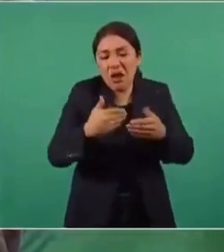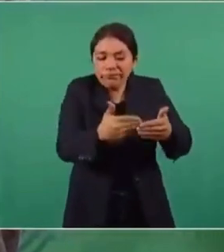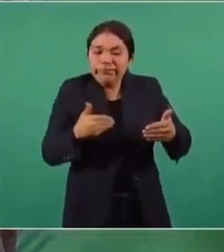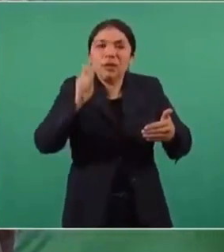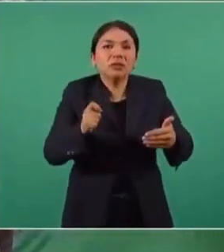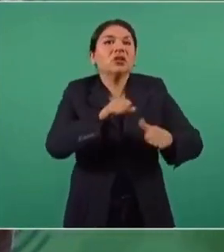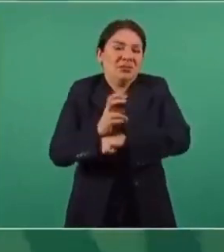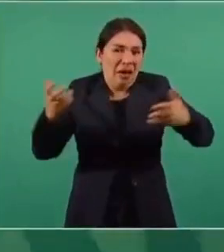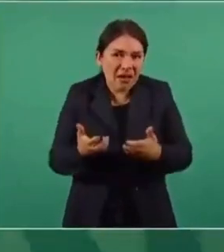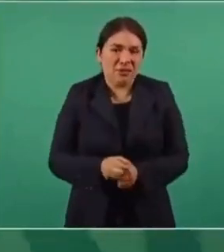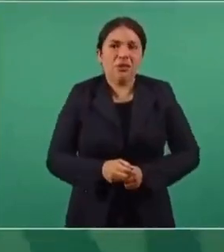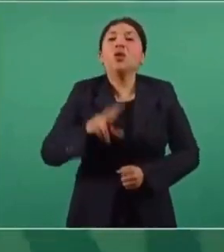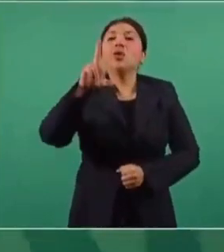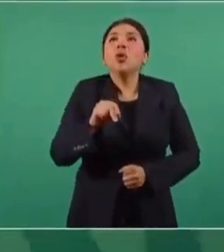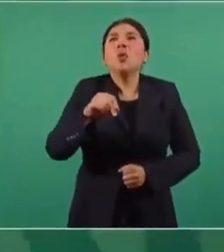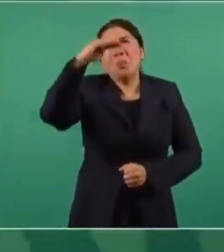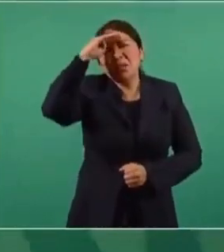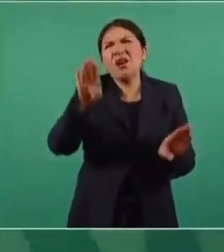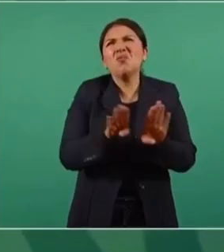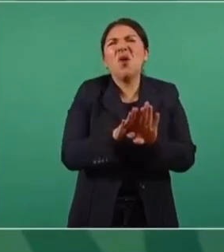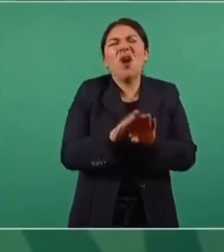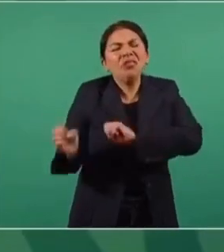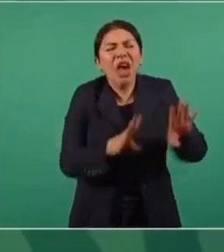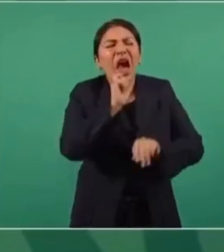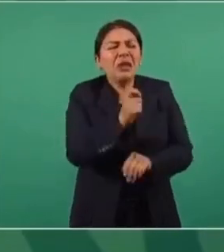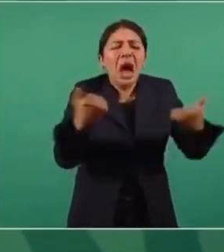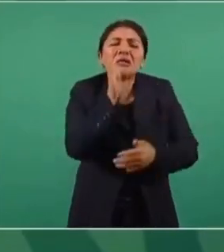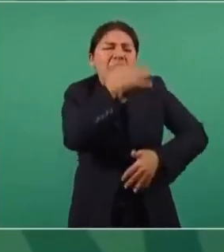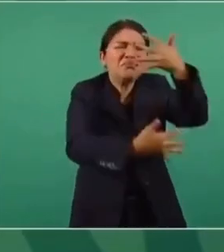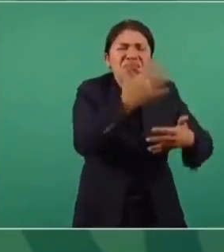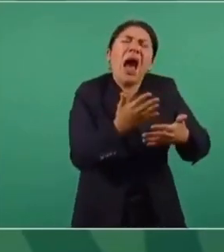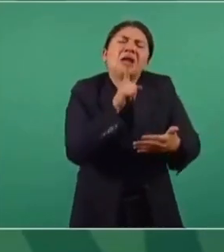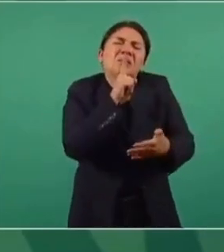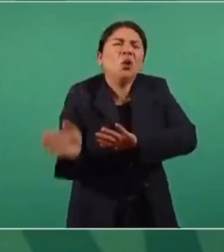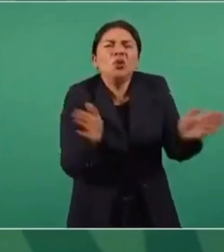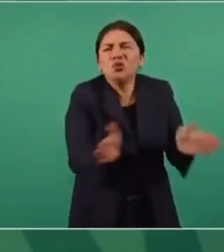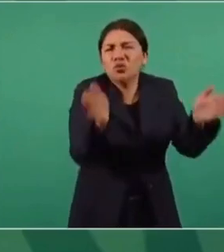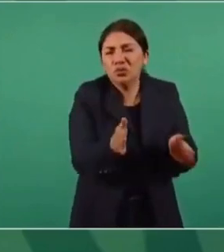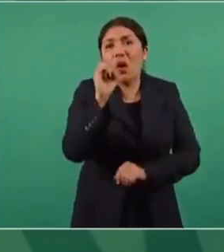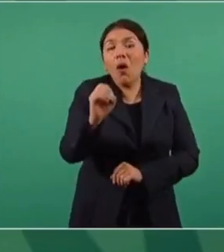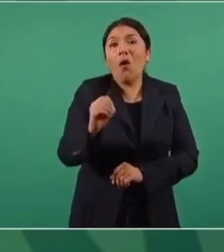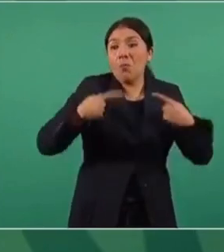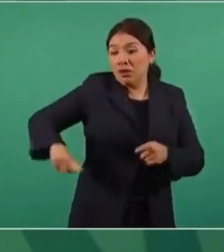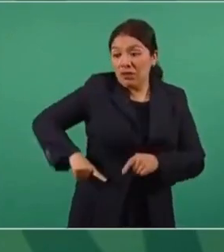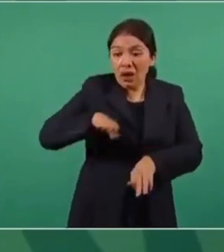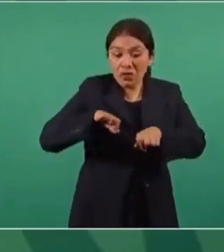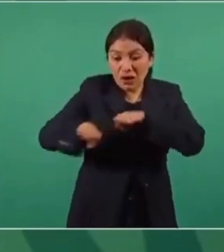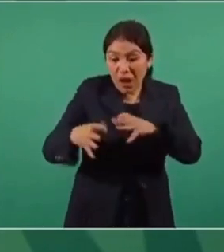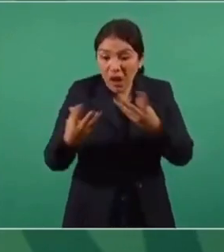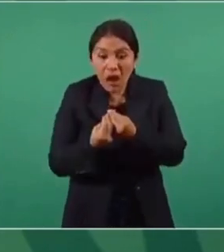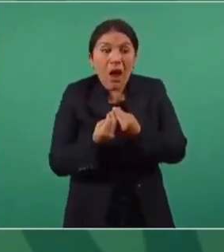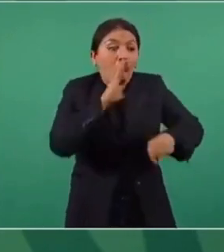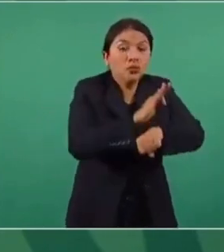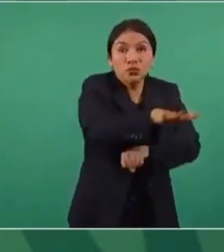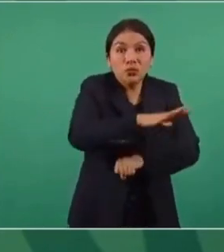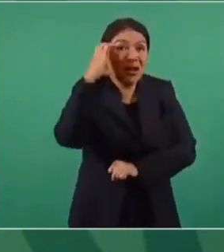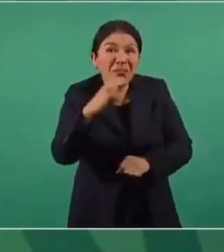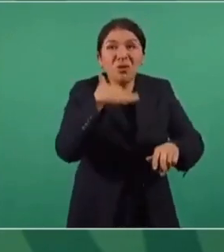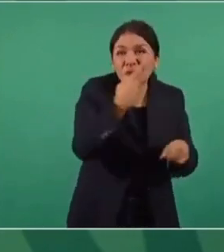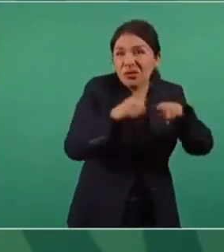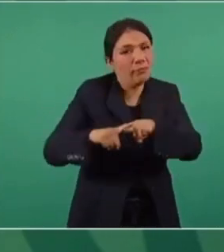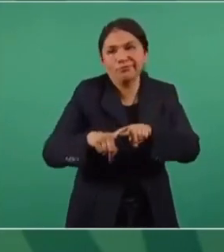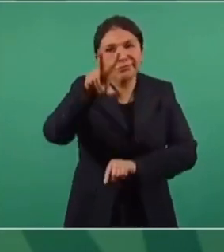Que no haya impunidad. Que no haya servidores públicos al servicio de la delincuencia. Apúntele bien. Y algo que es muy importante,